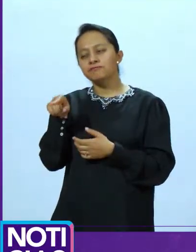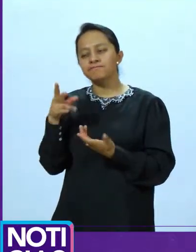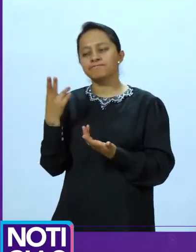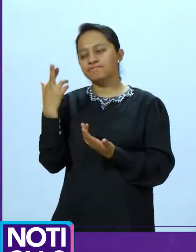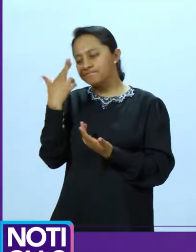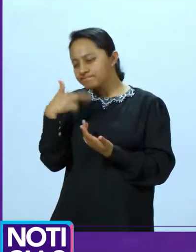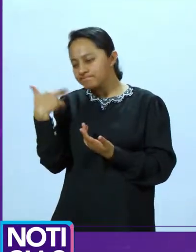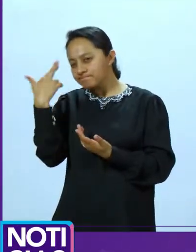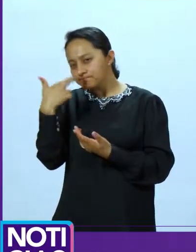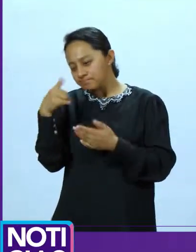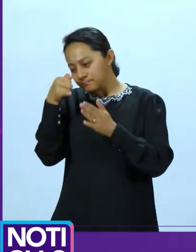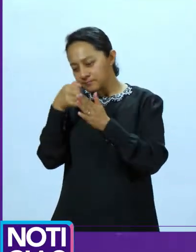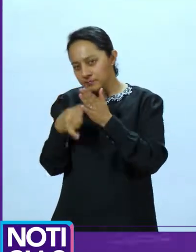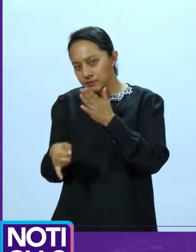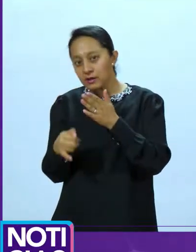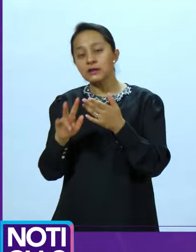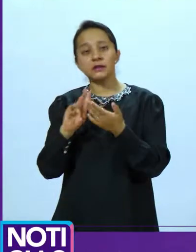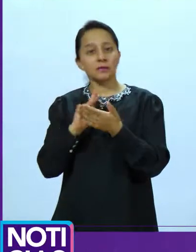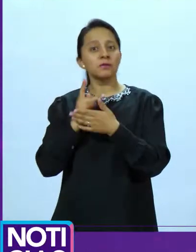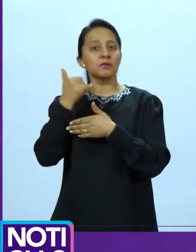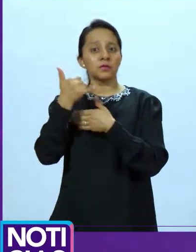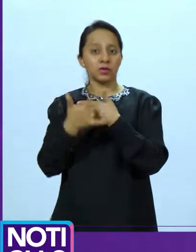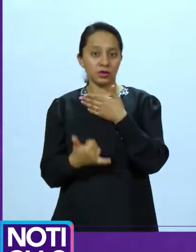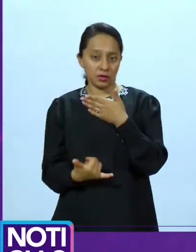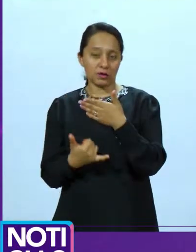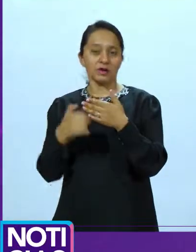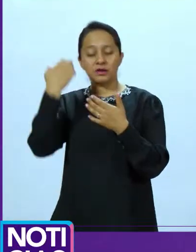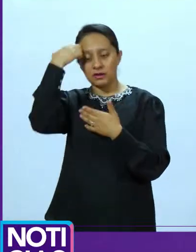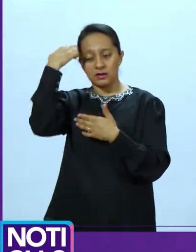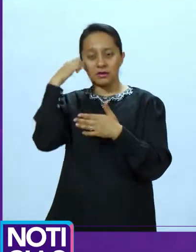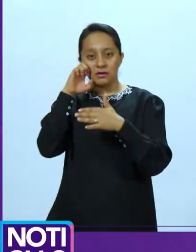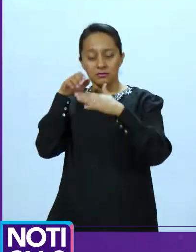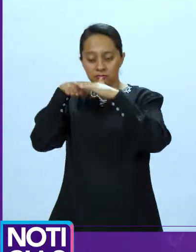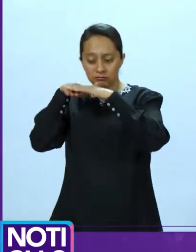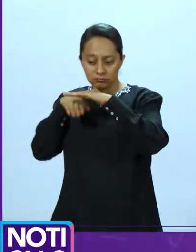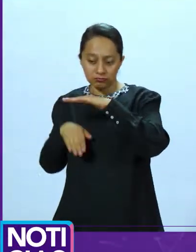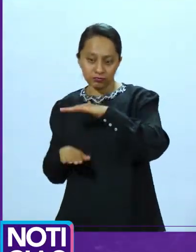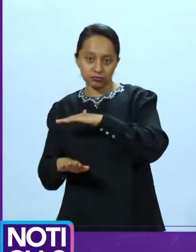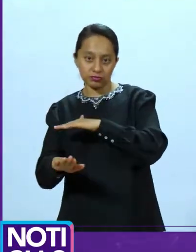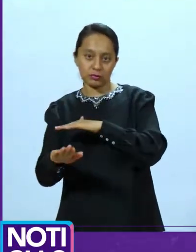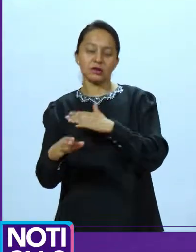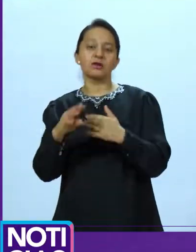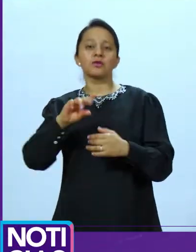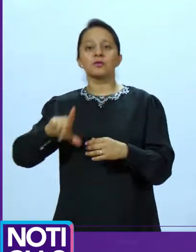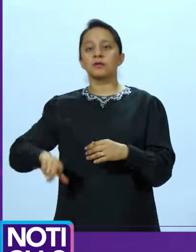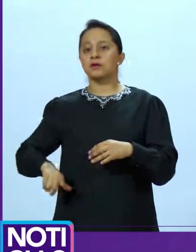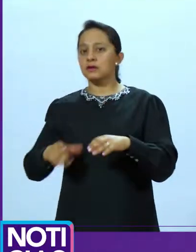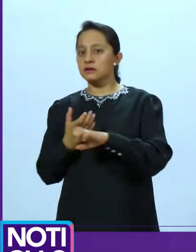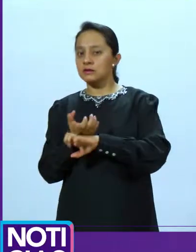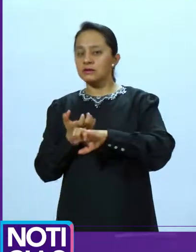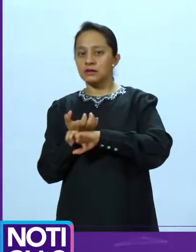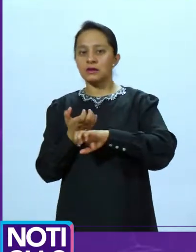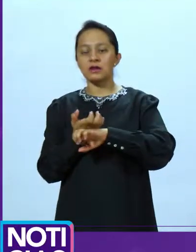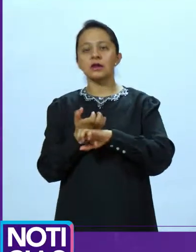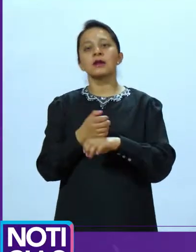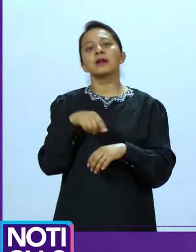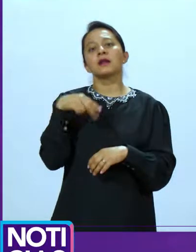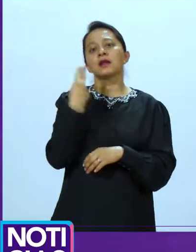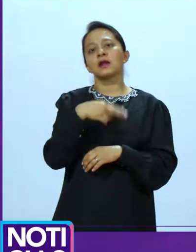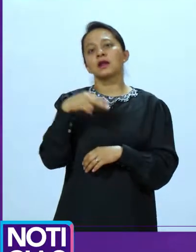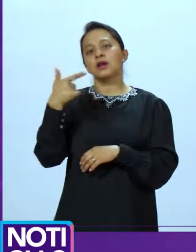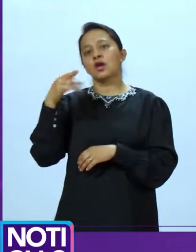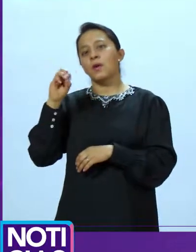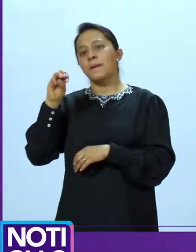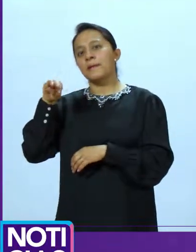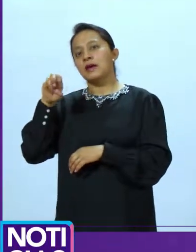existe el proyecto del estacionamiento subterráneo que el gobierno estatal realiza en el Centro Educativo y Cultural Manuel Gómez Morín y recordó que en otras